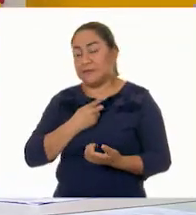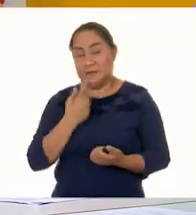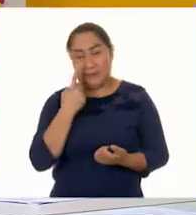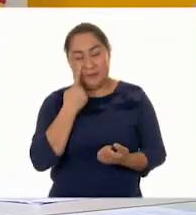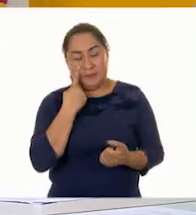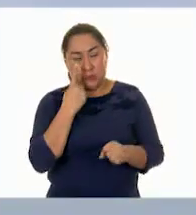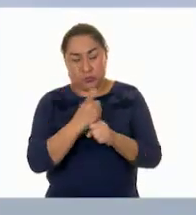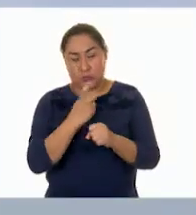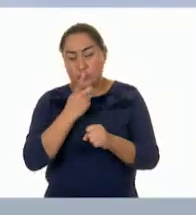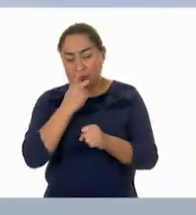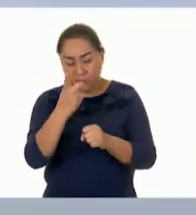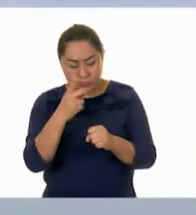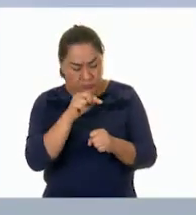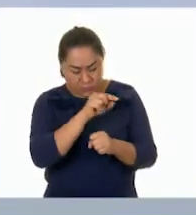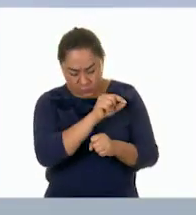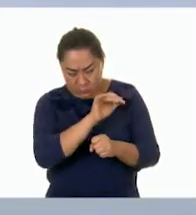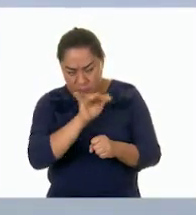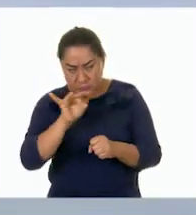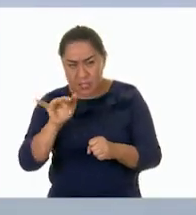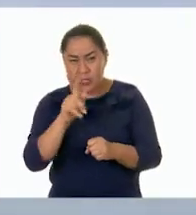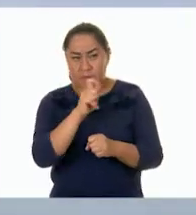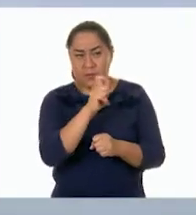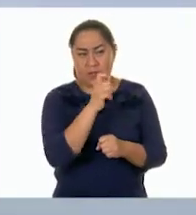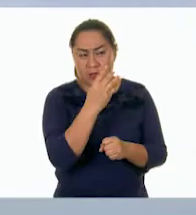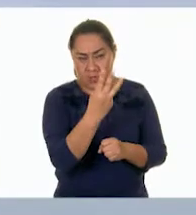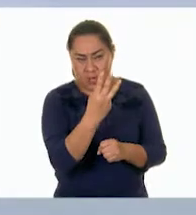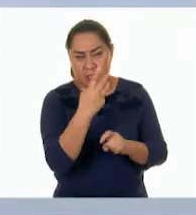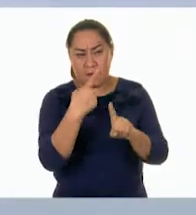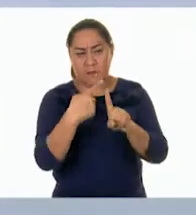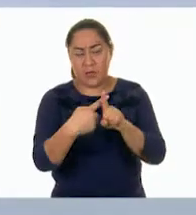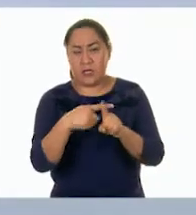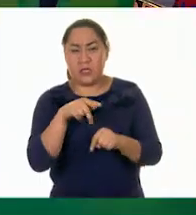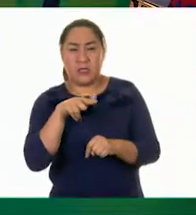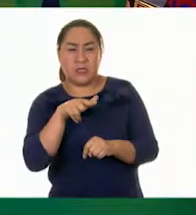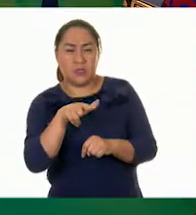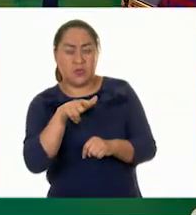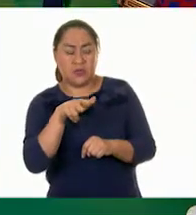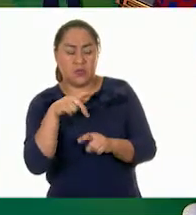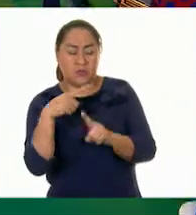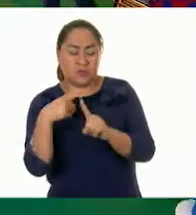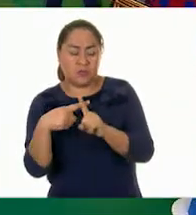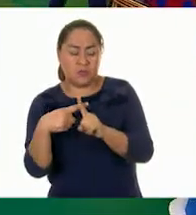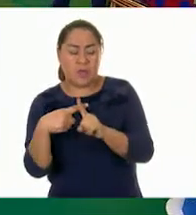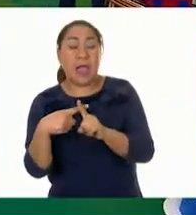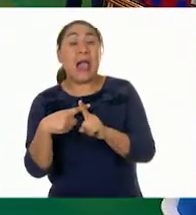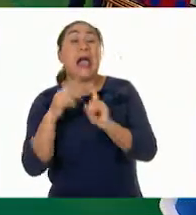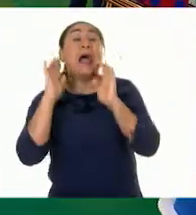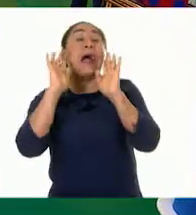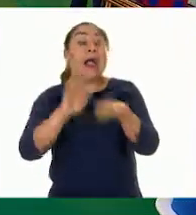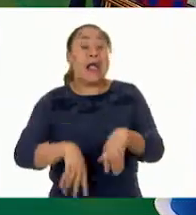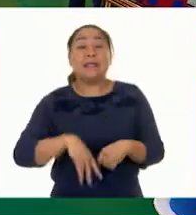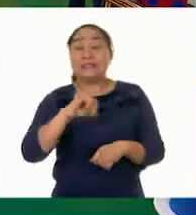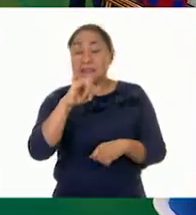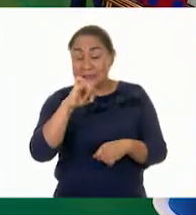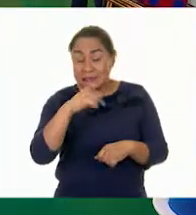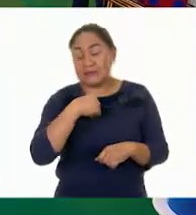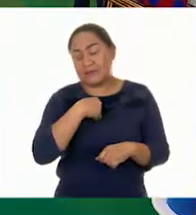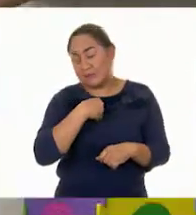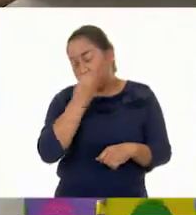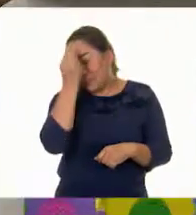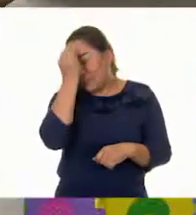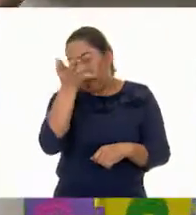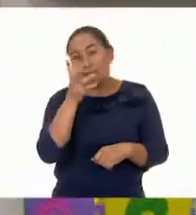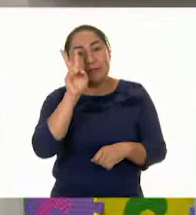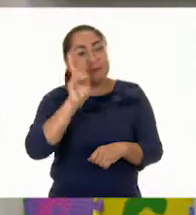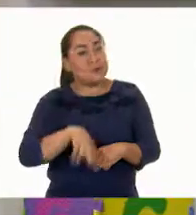recta. Veintitrés más dieciocho. Sí. Más cinco. ¡Claro! Estaba olvidando lo más